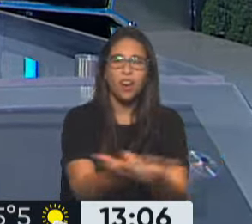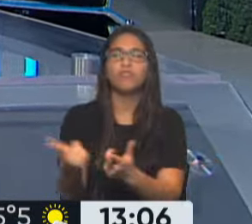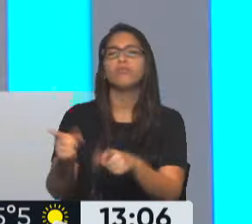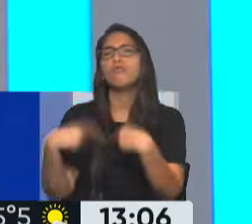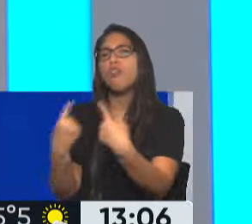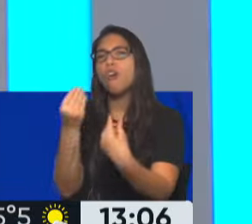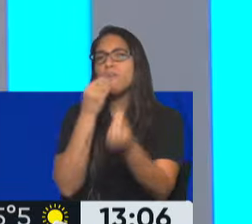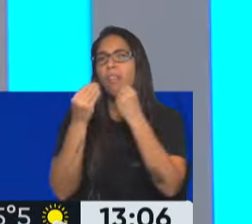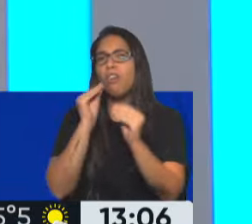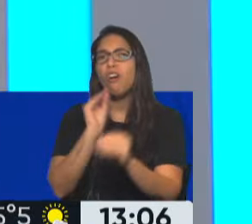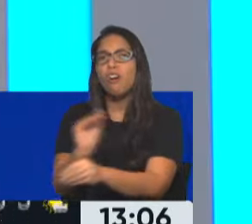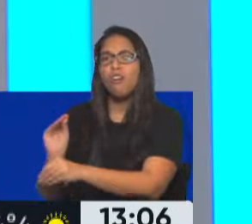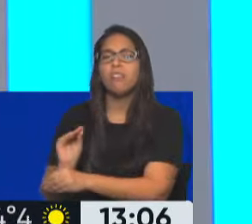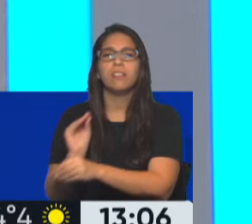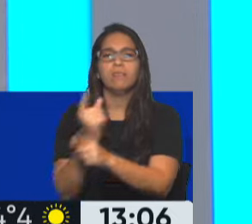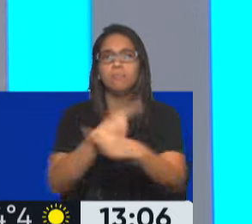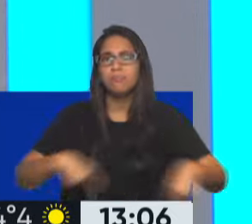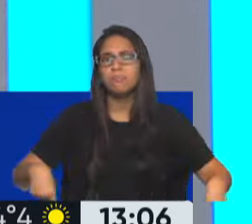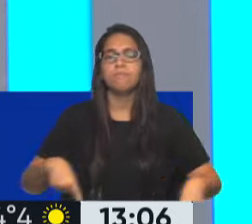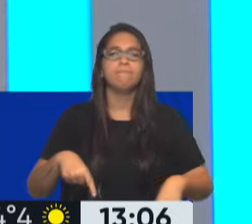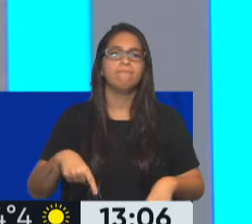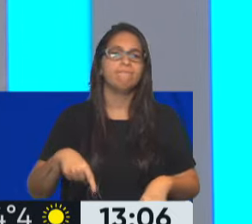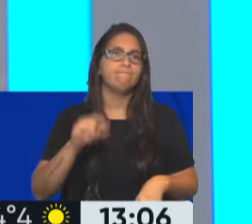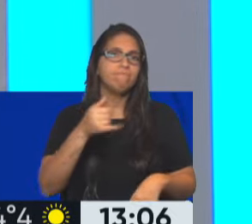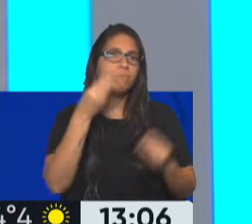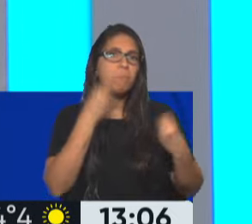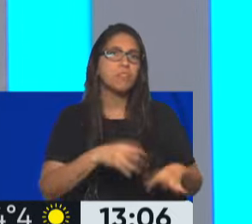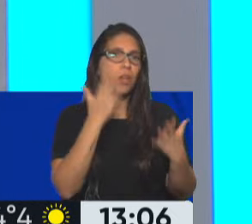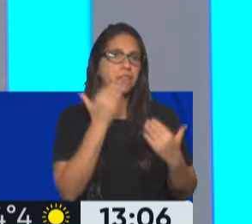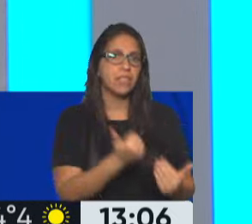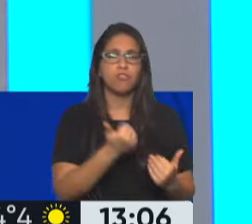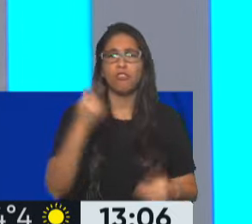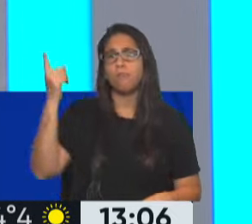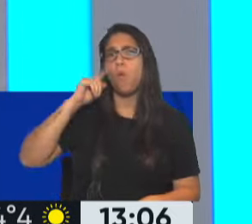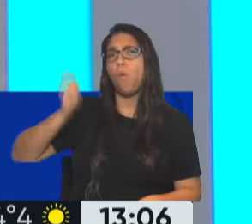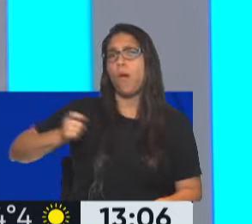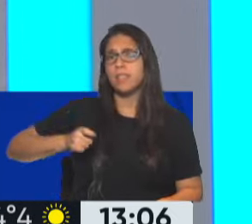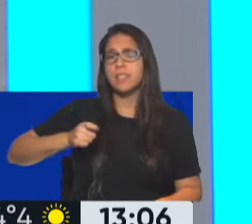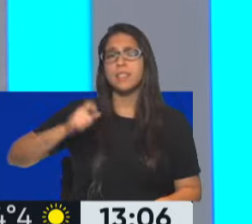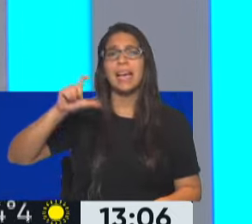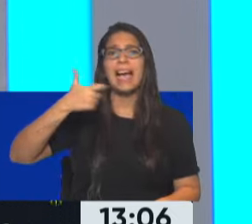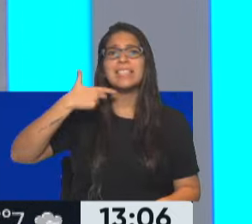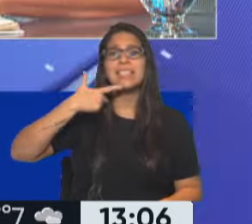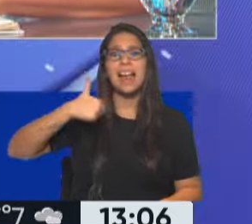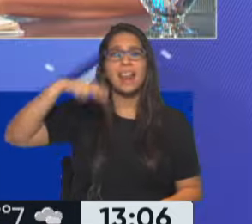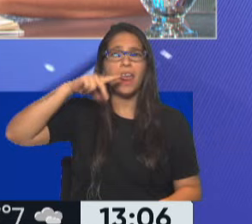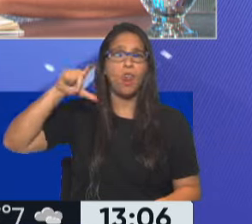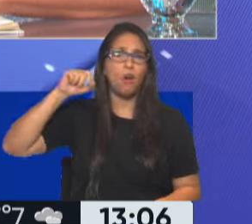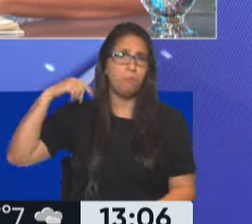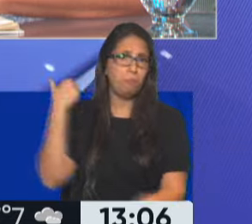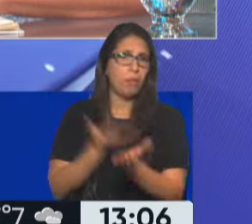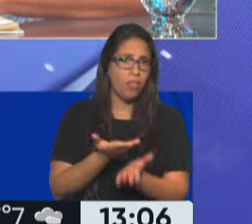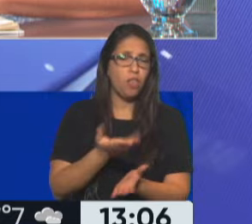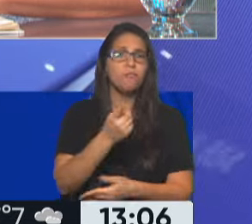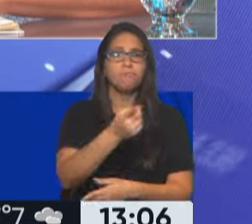Sí, resulta que se inició una investigación a pedido del juez Sebastián Casanelo, la llevó